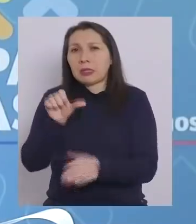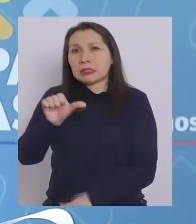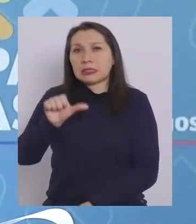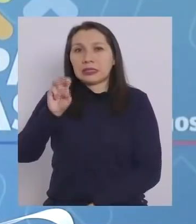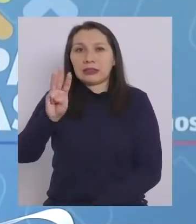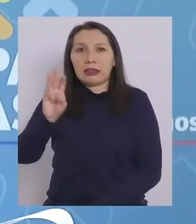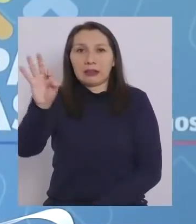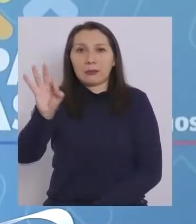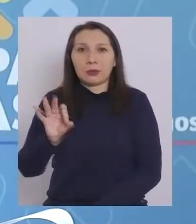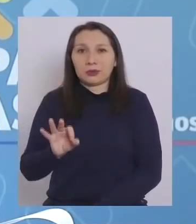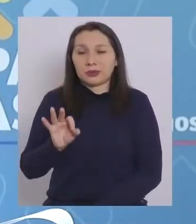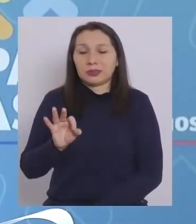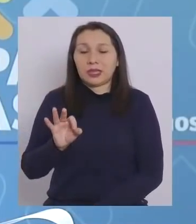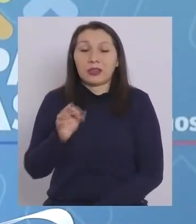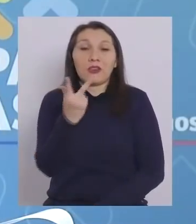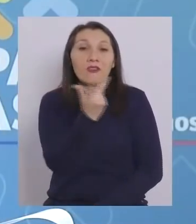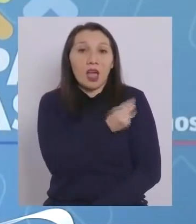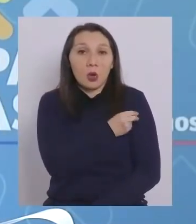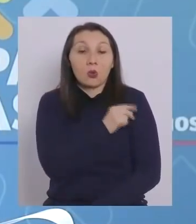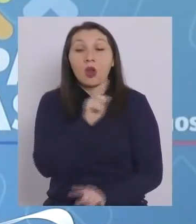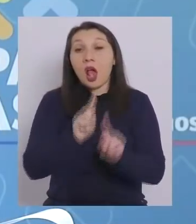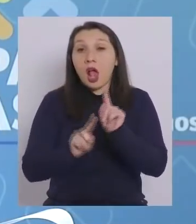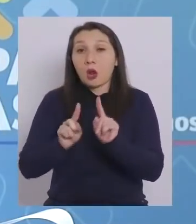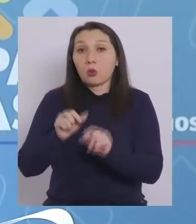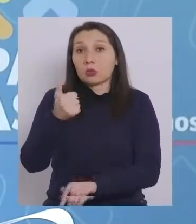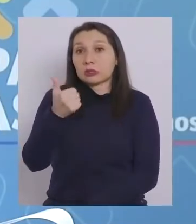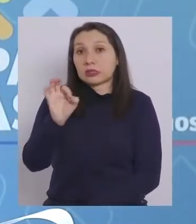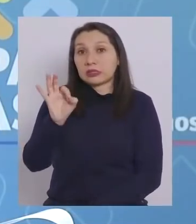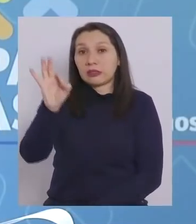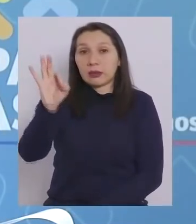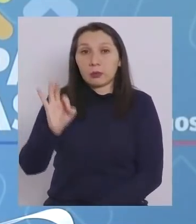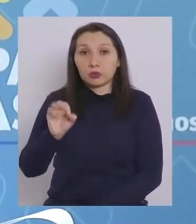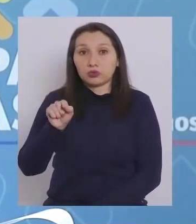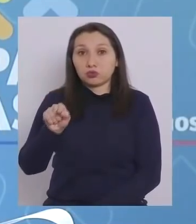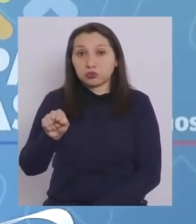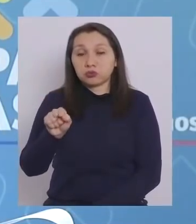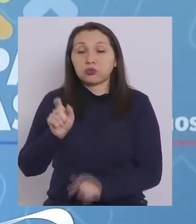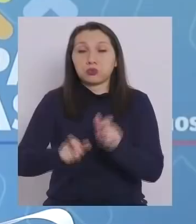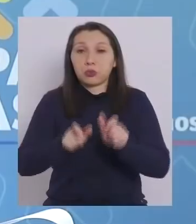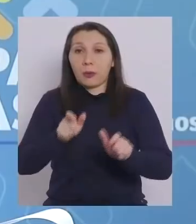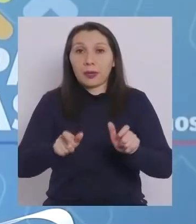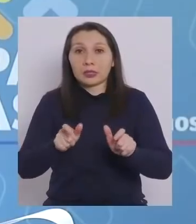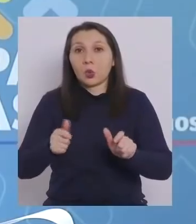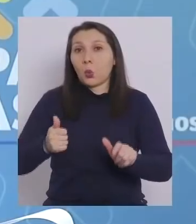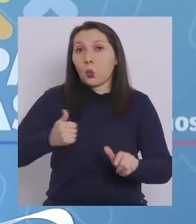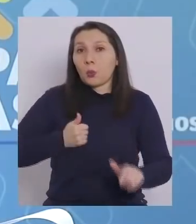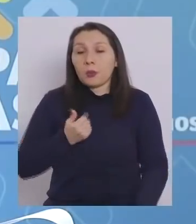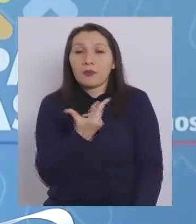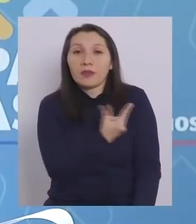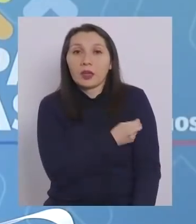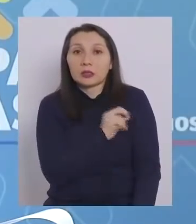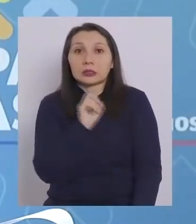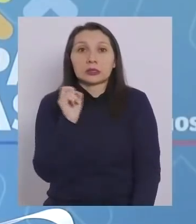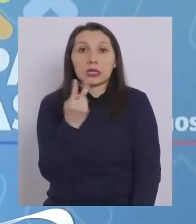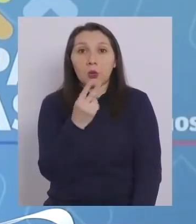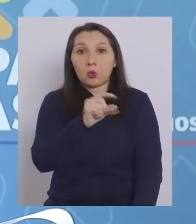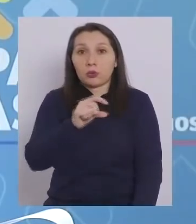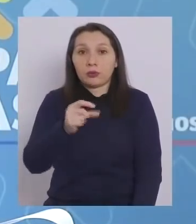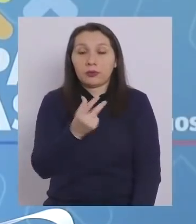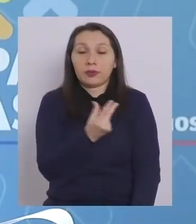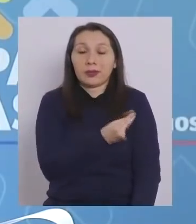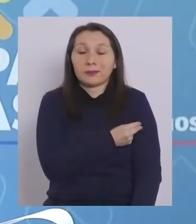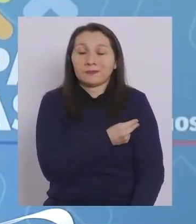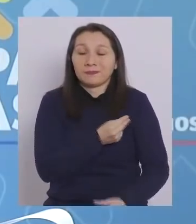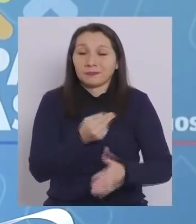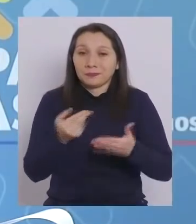63% e incluso en el 60% de porcentaje de vacunación con segunda dosis. Por lo tanto,